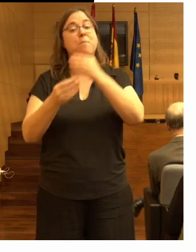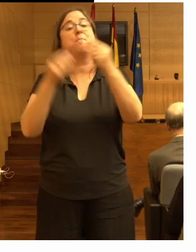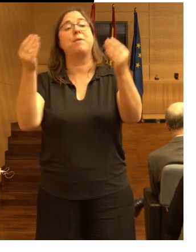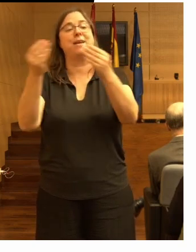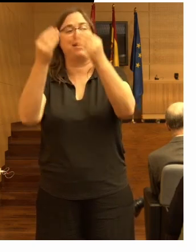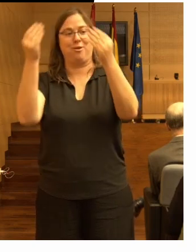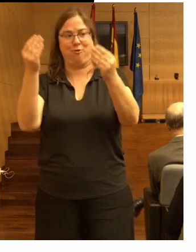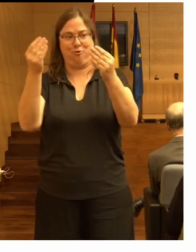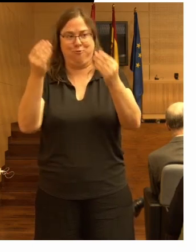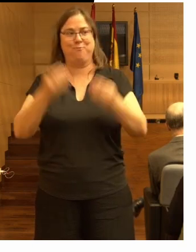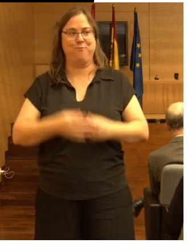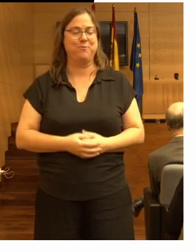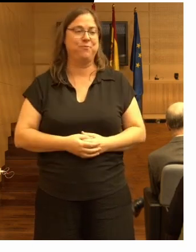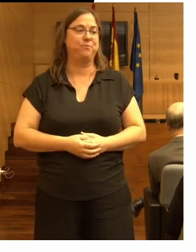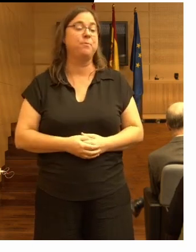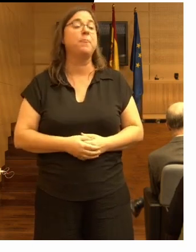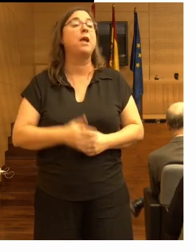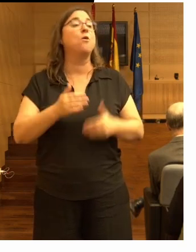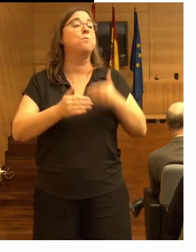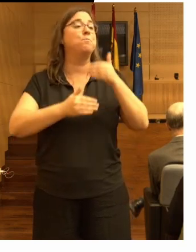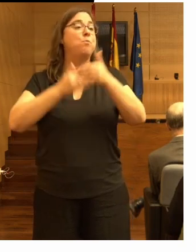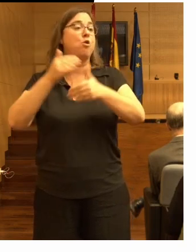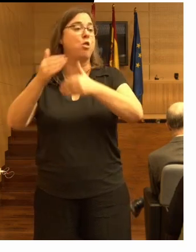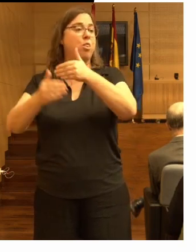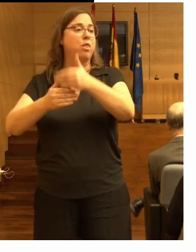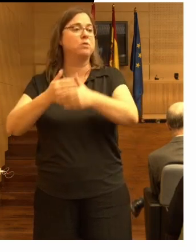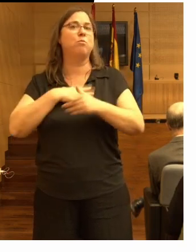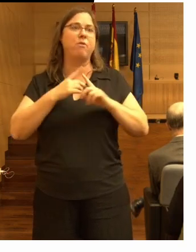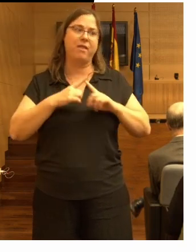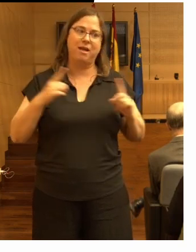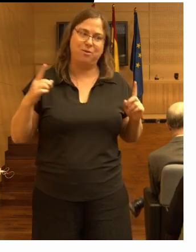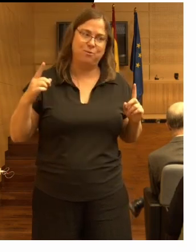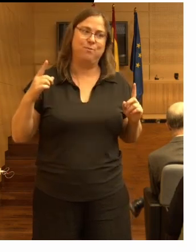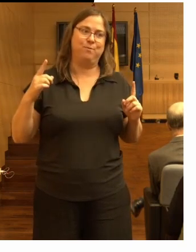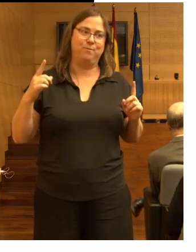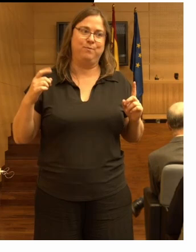opinión pública este proceso puede ser muy largo